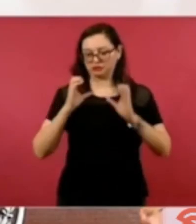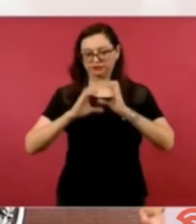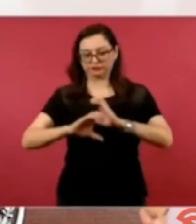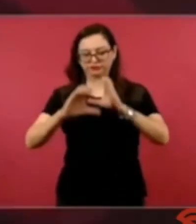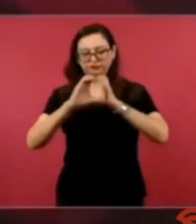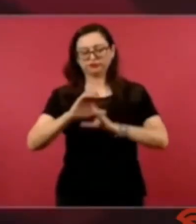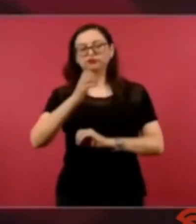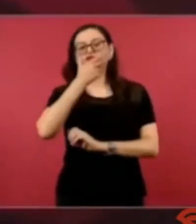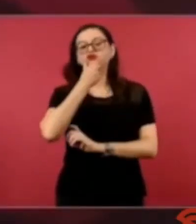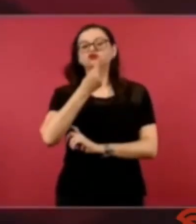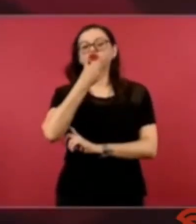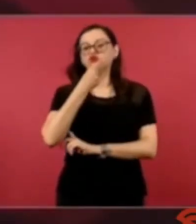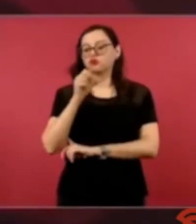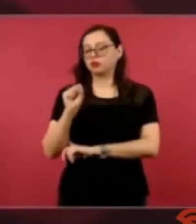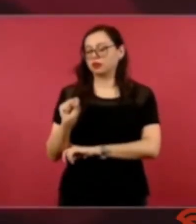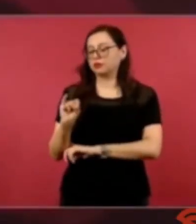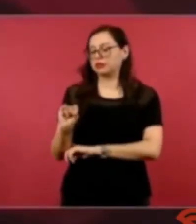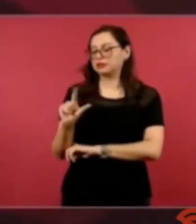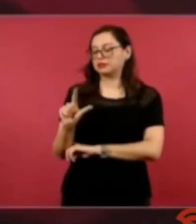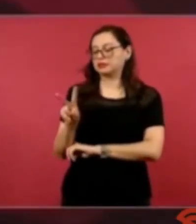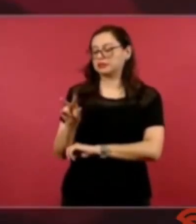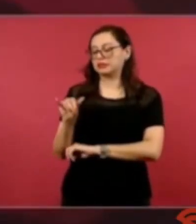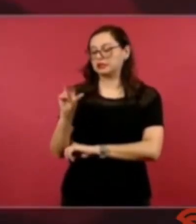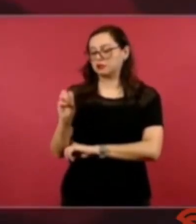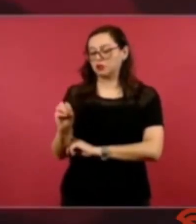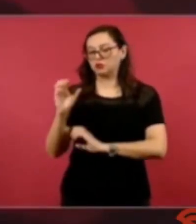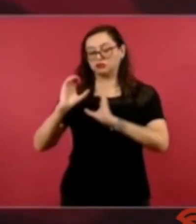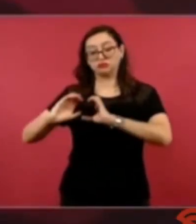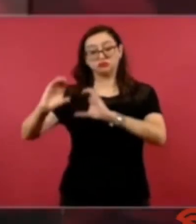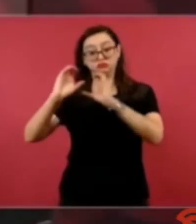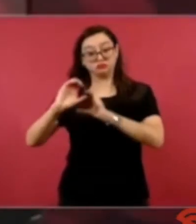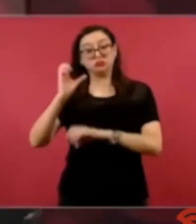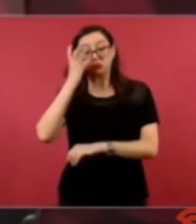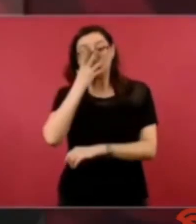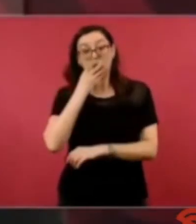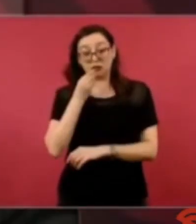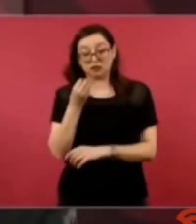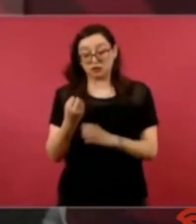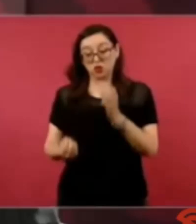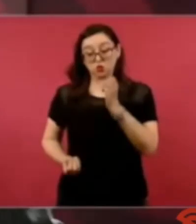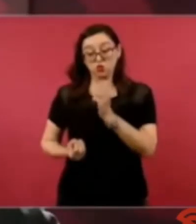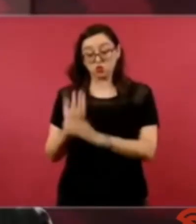sobre eso ahí se la recomiendo es un nuevo disco